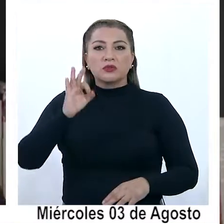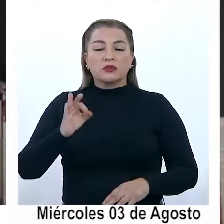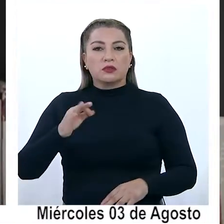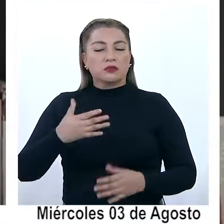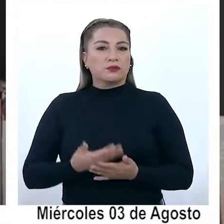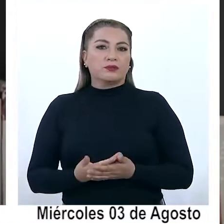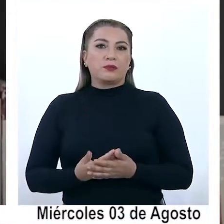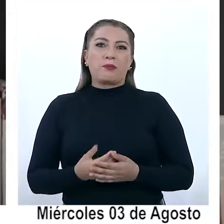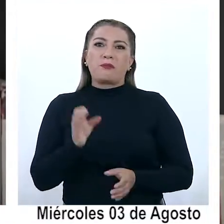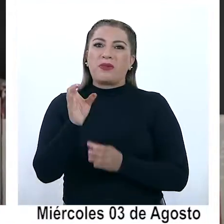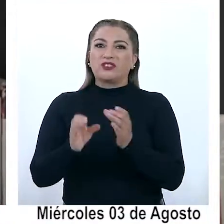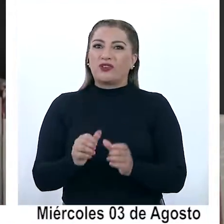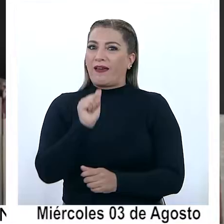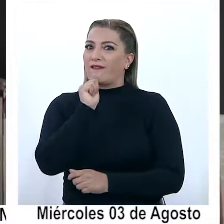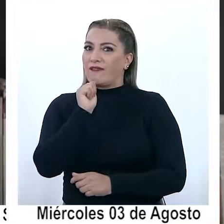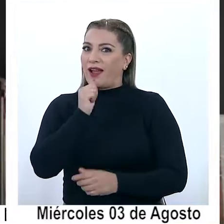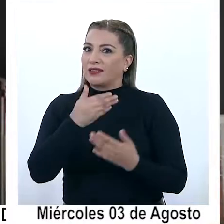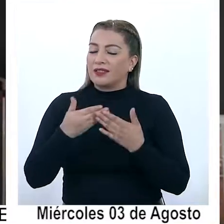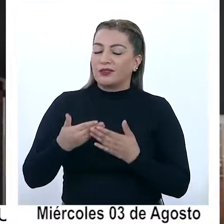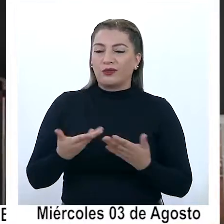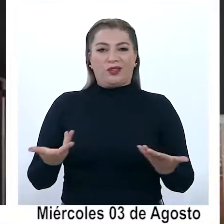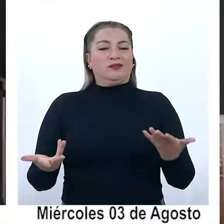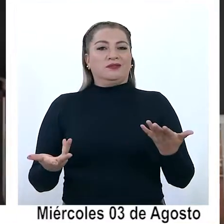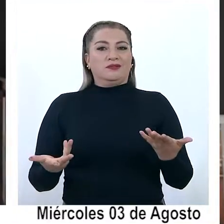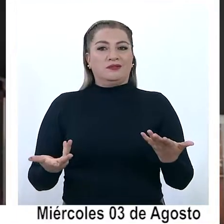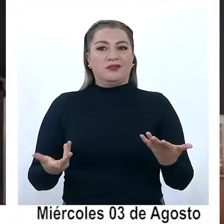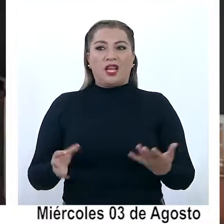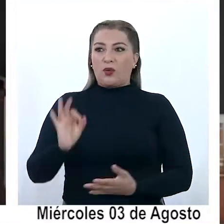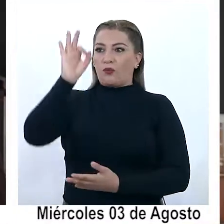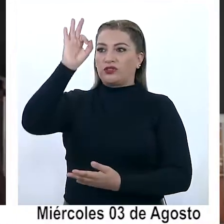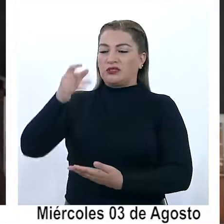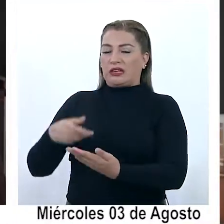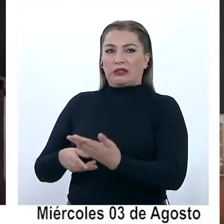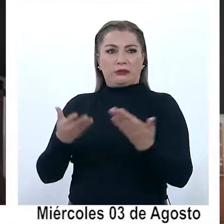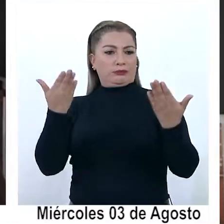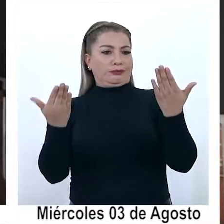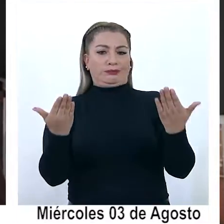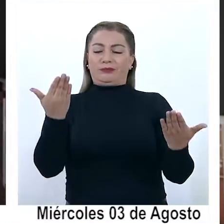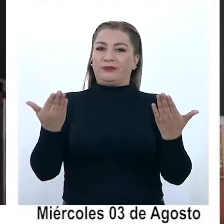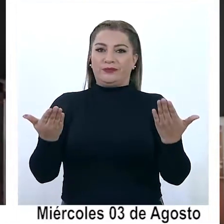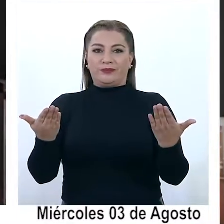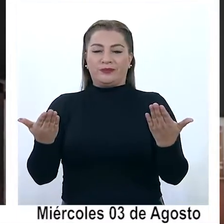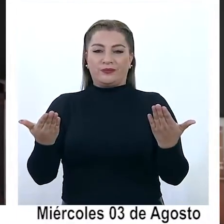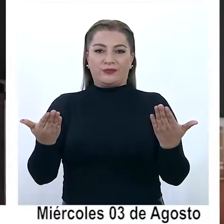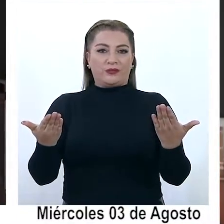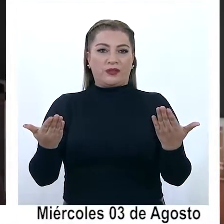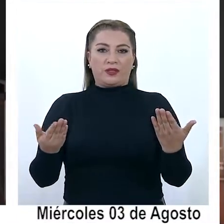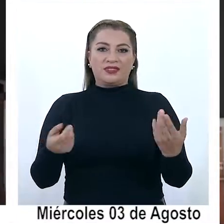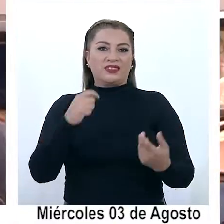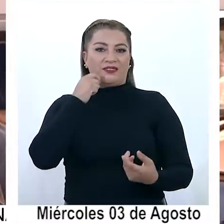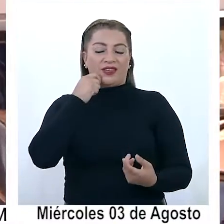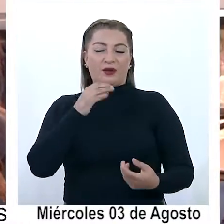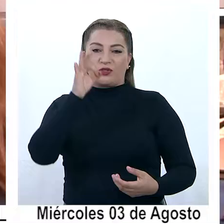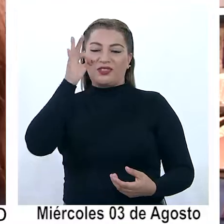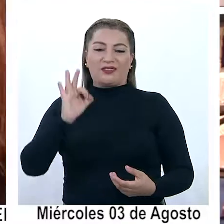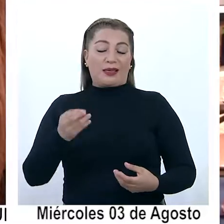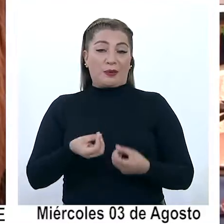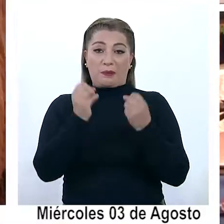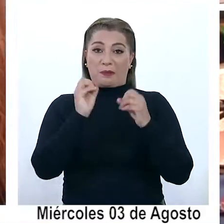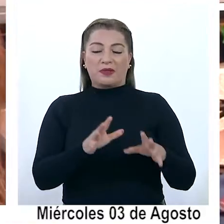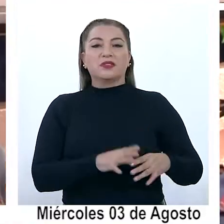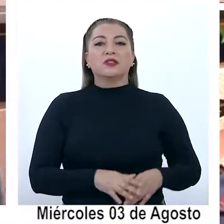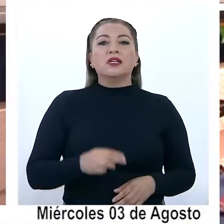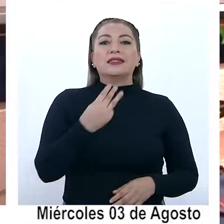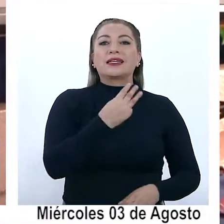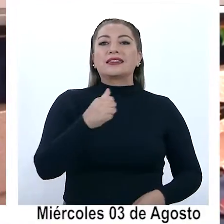no, hay un tercio que nos parece que no está estudiando. Entonces, los indicadores efectivamente se nos están yendo al tacho de la basura. En nuestra región,